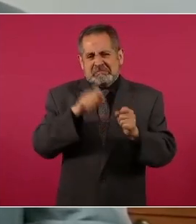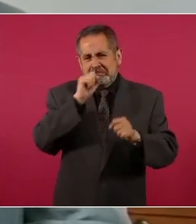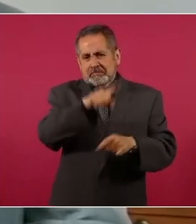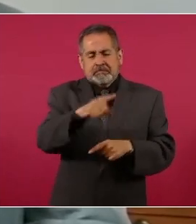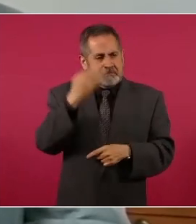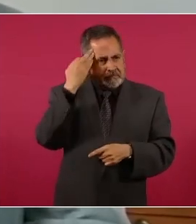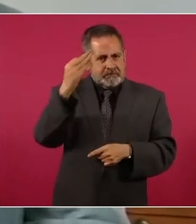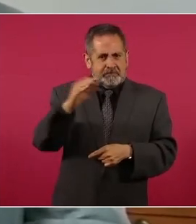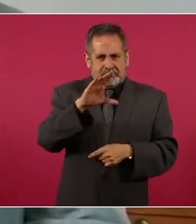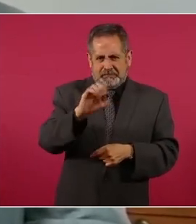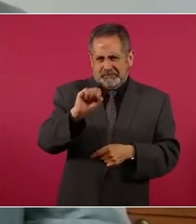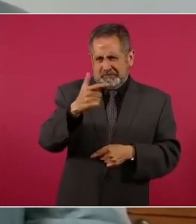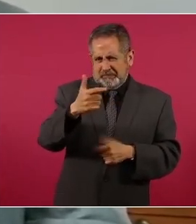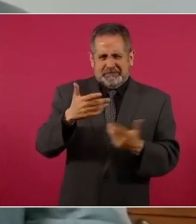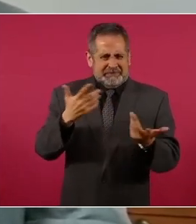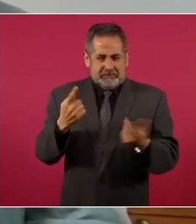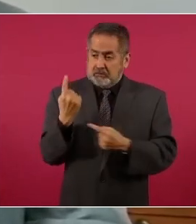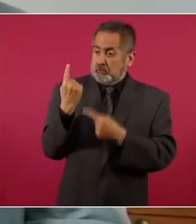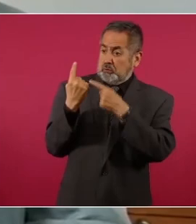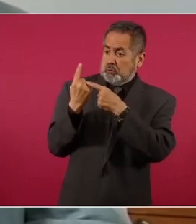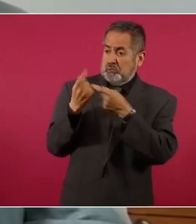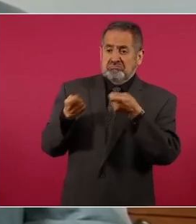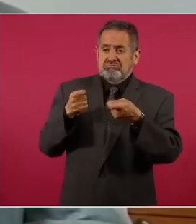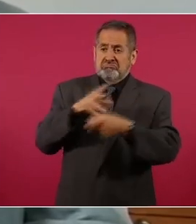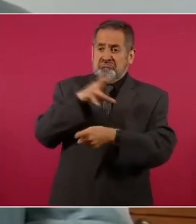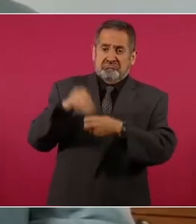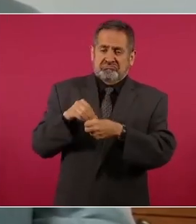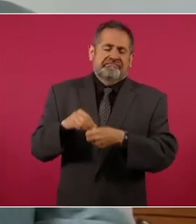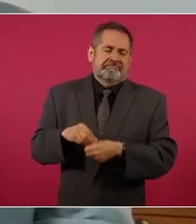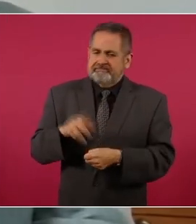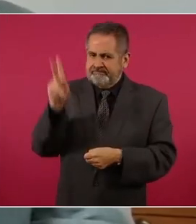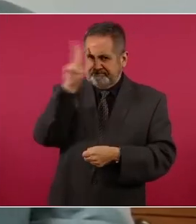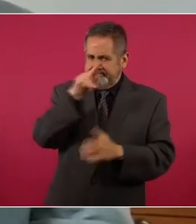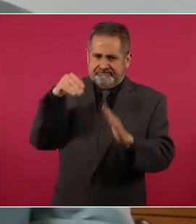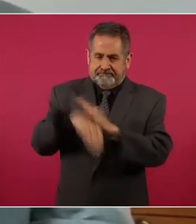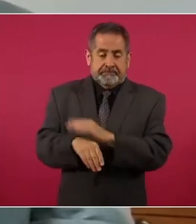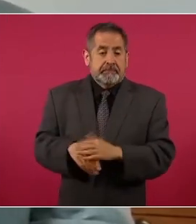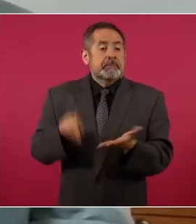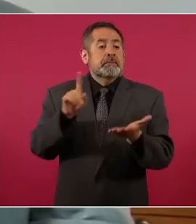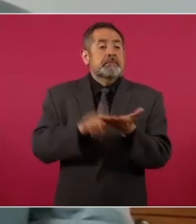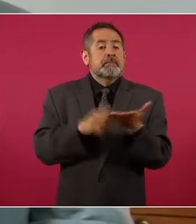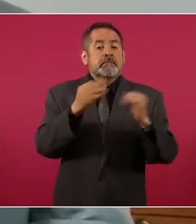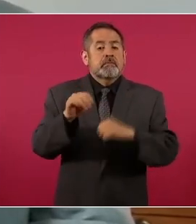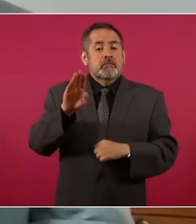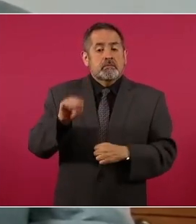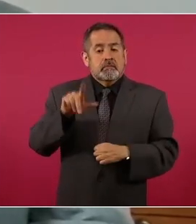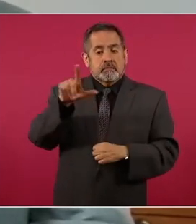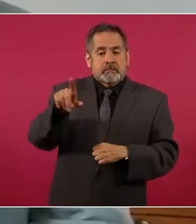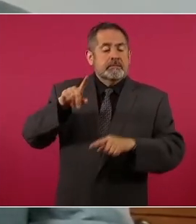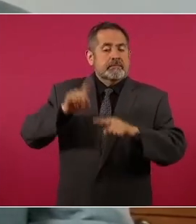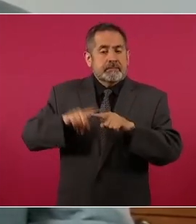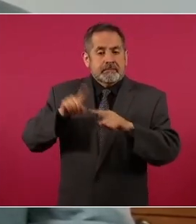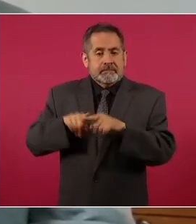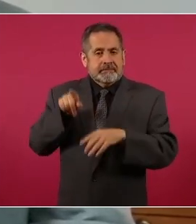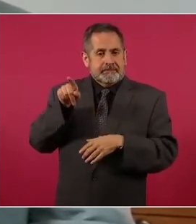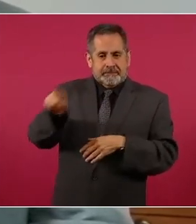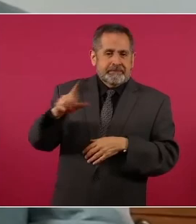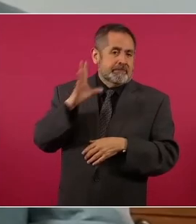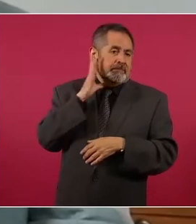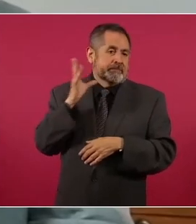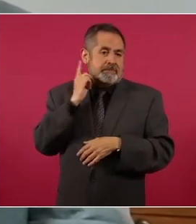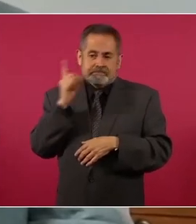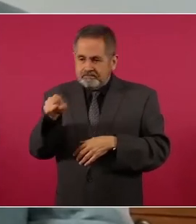de Salinas. Desde 1997, año en que el PRI perdió la mayoría en la Cámara de